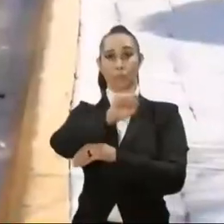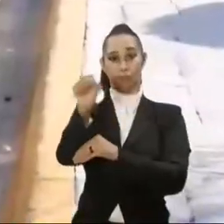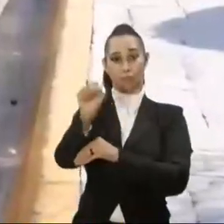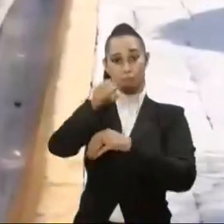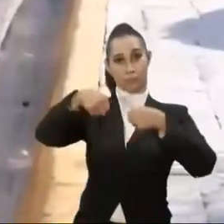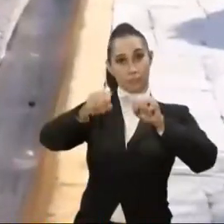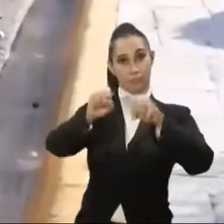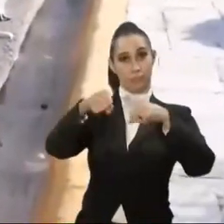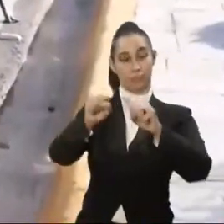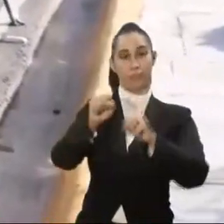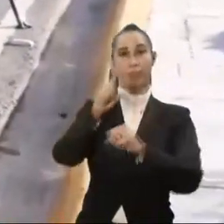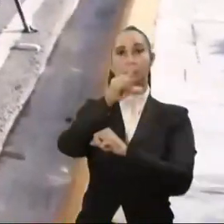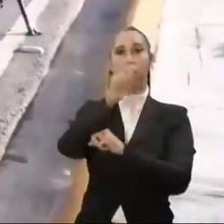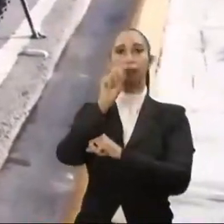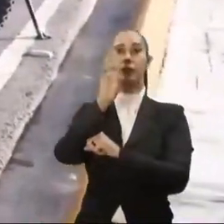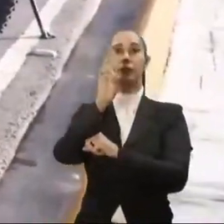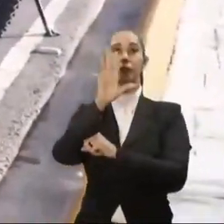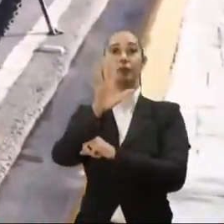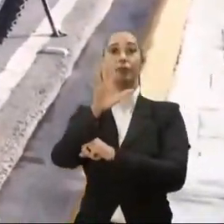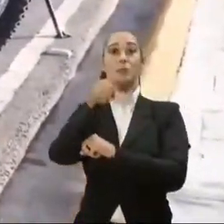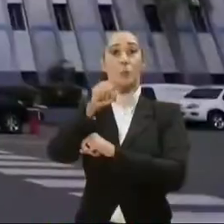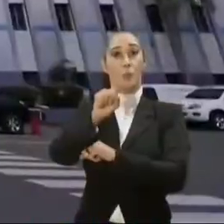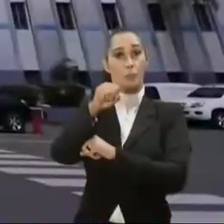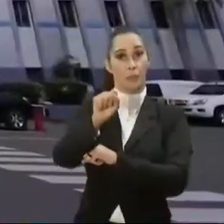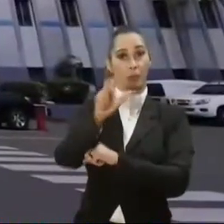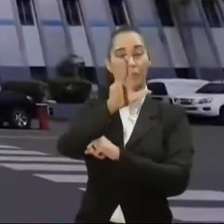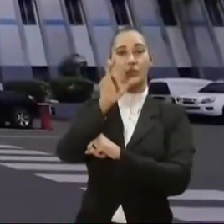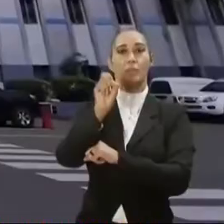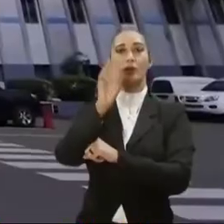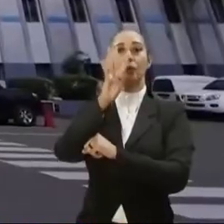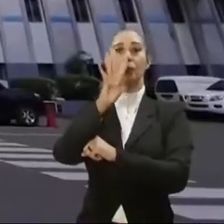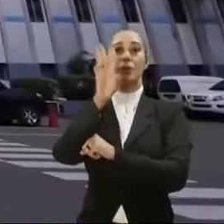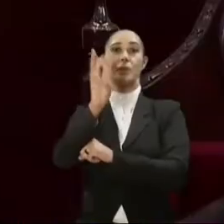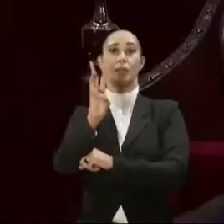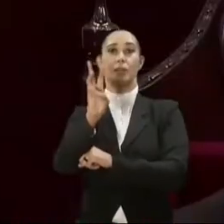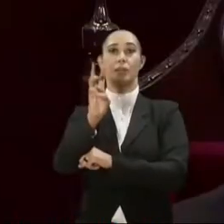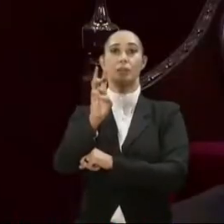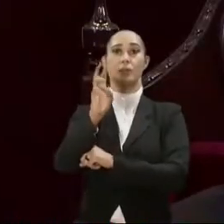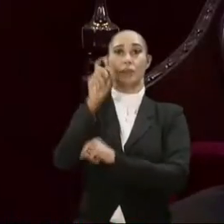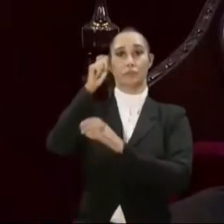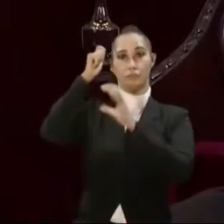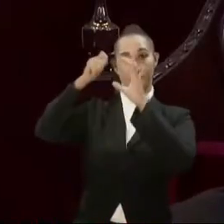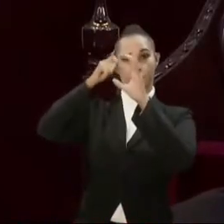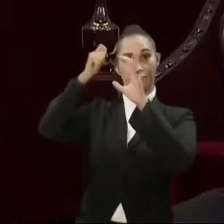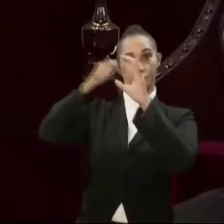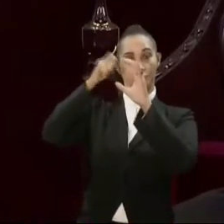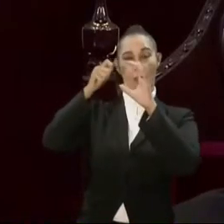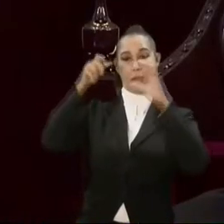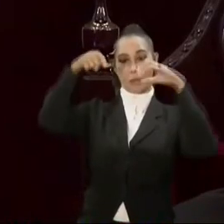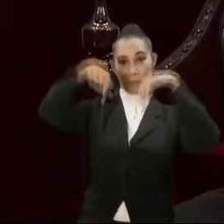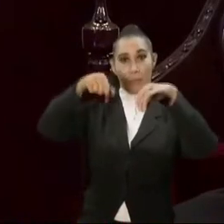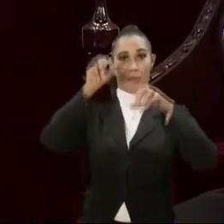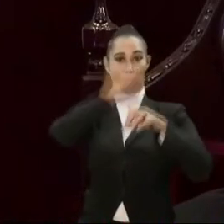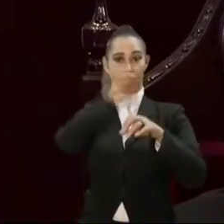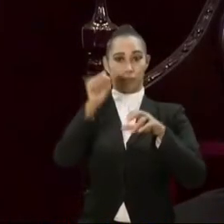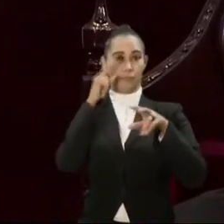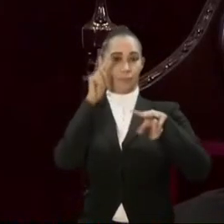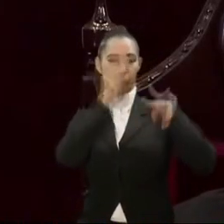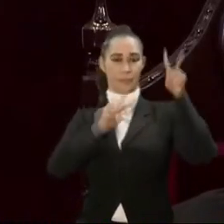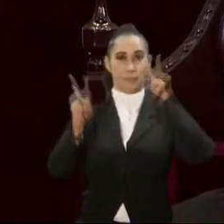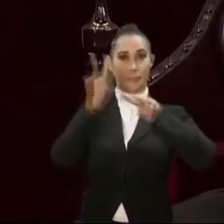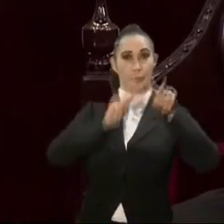785 motores y 346 juegos de cámaras para vehículos de vigilancia